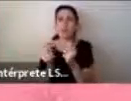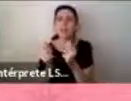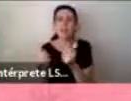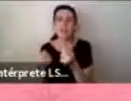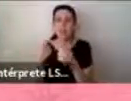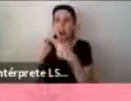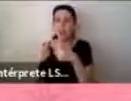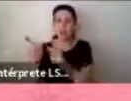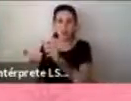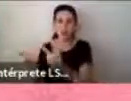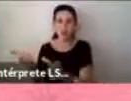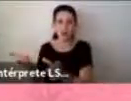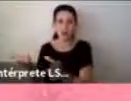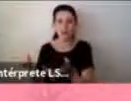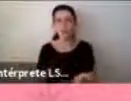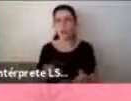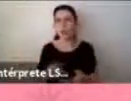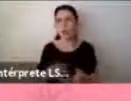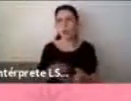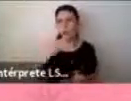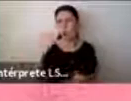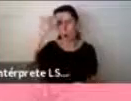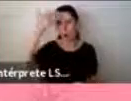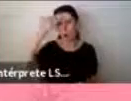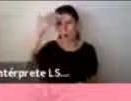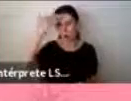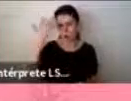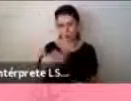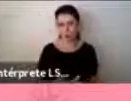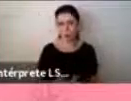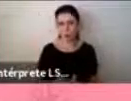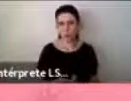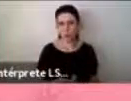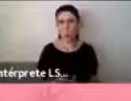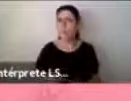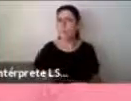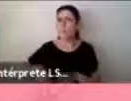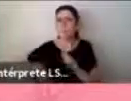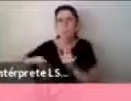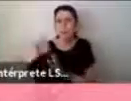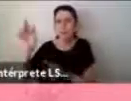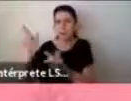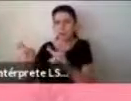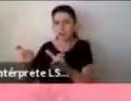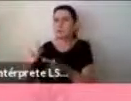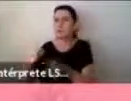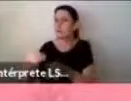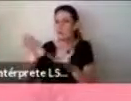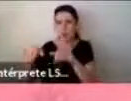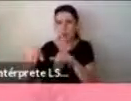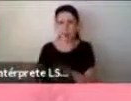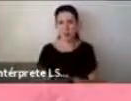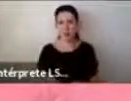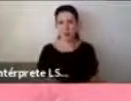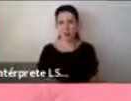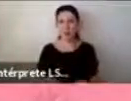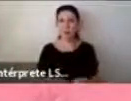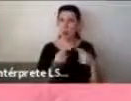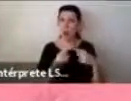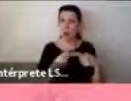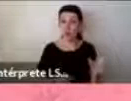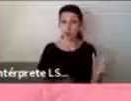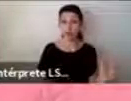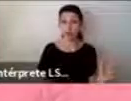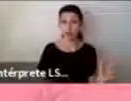Neurotípico es como lo común, lo que se observa en la mayoría de las personas. Y por otra parte, tenemos también